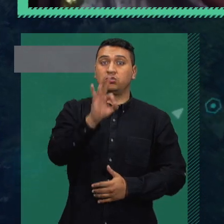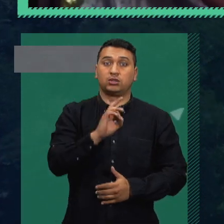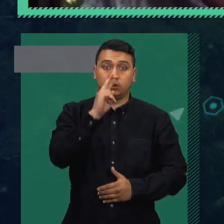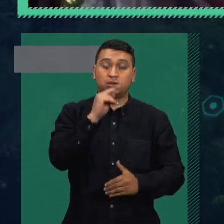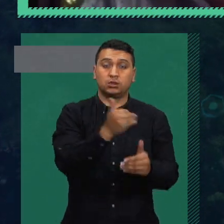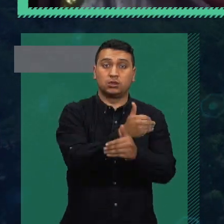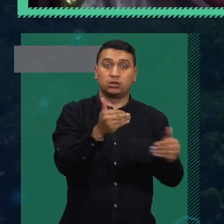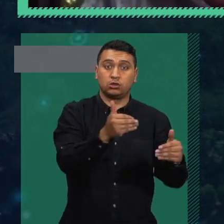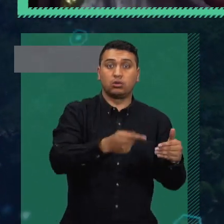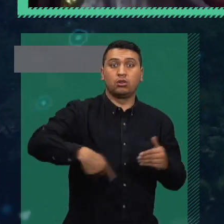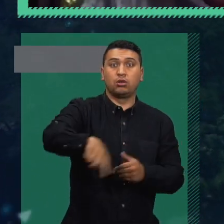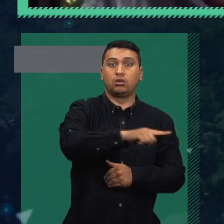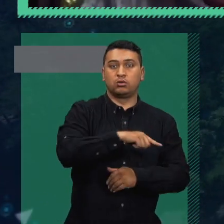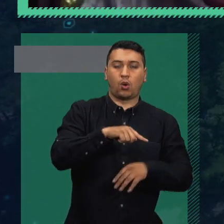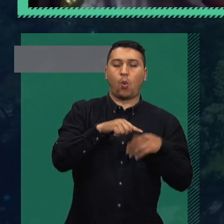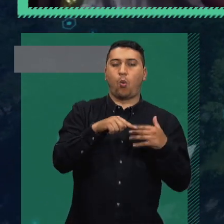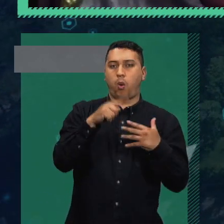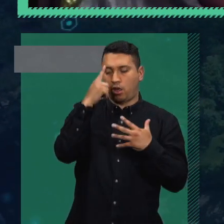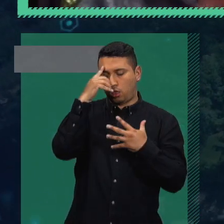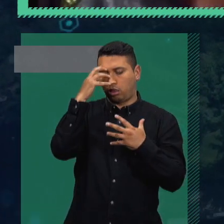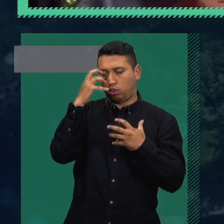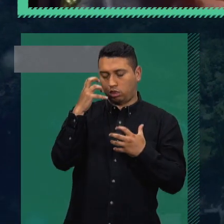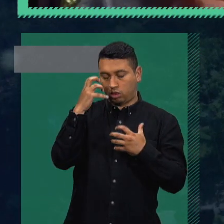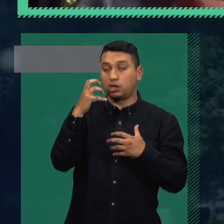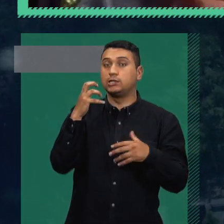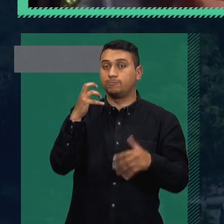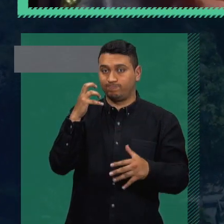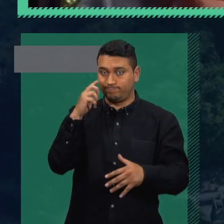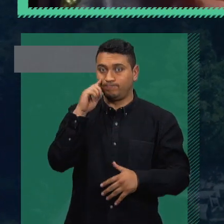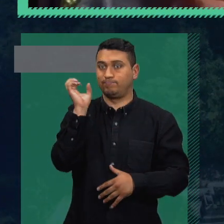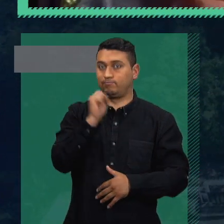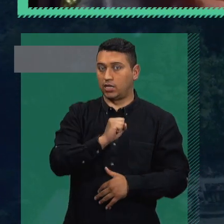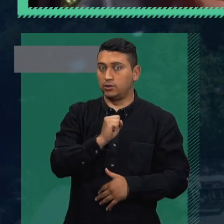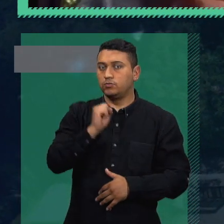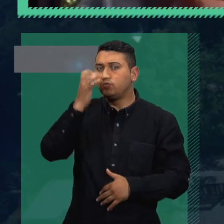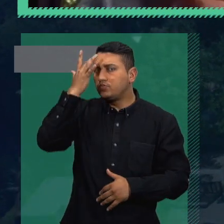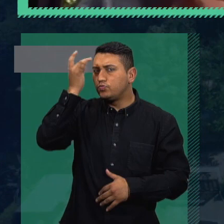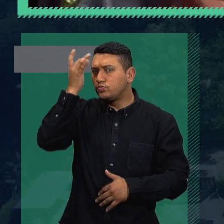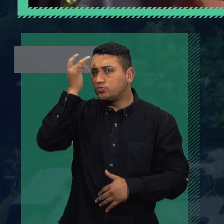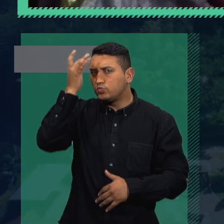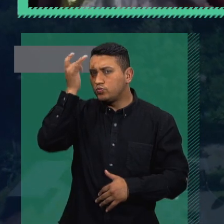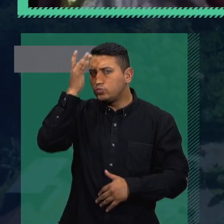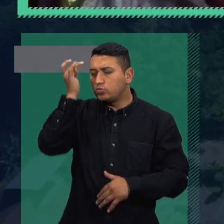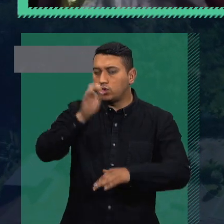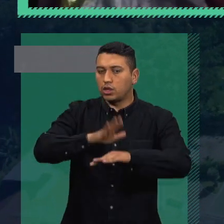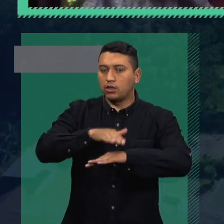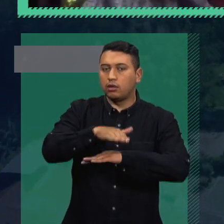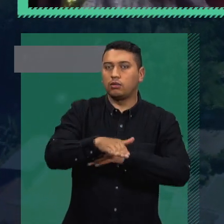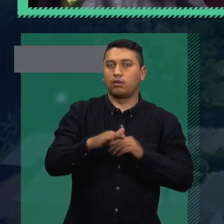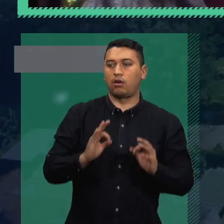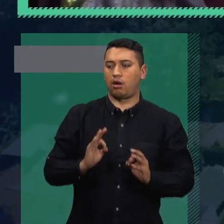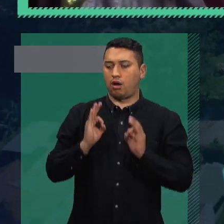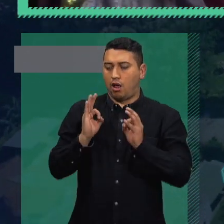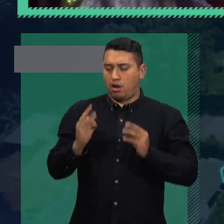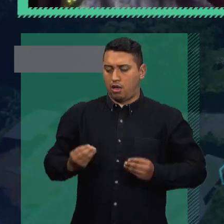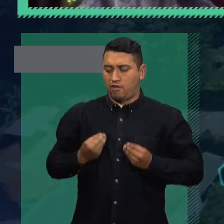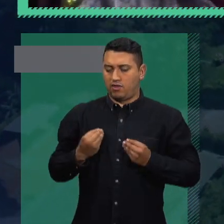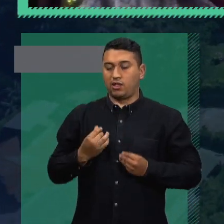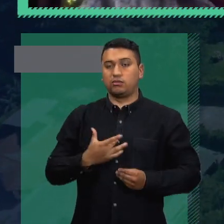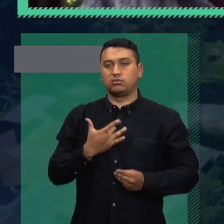han sufrido un impacto significativo en los elementos que podríamos llamar calidad de vida.